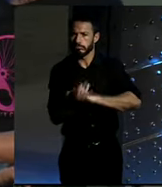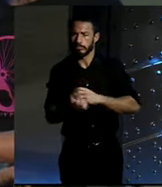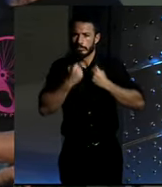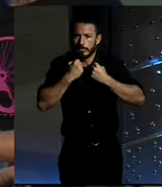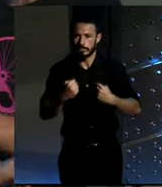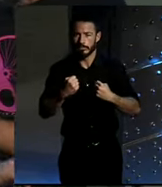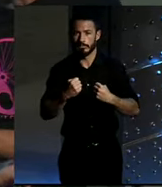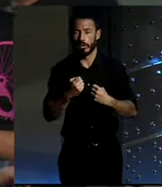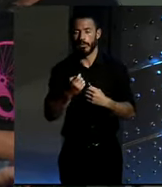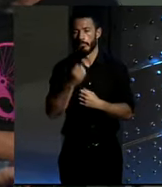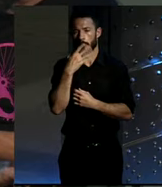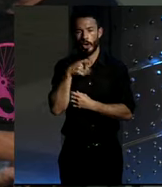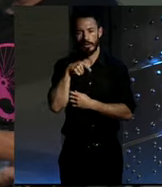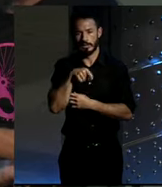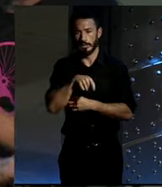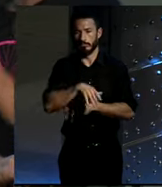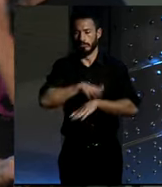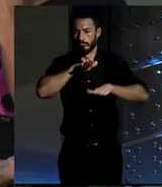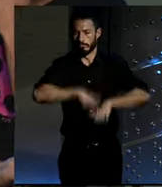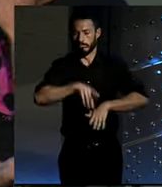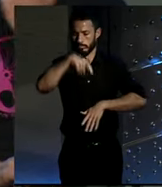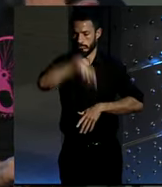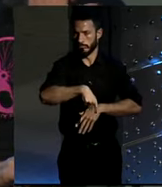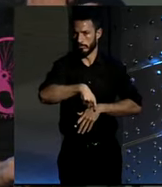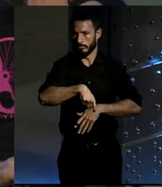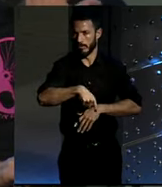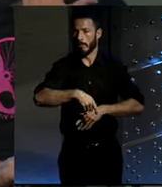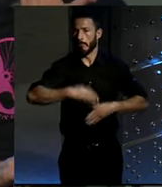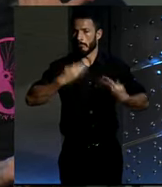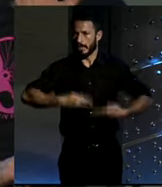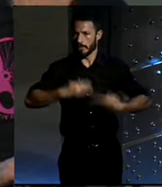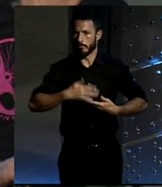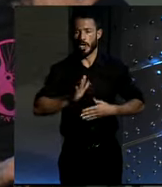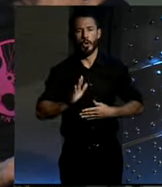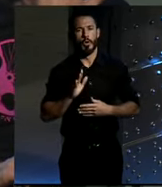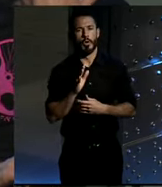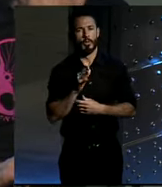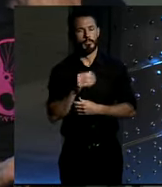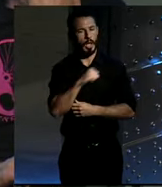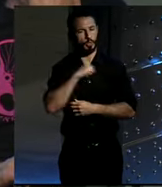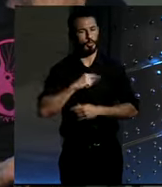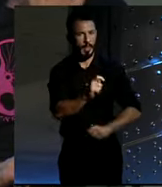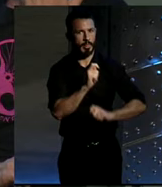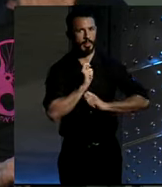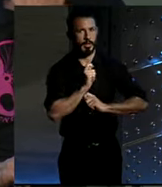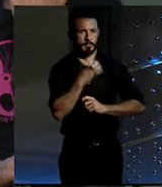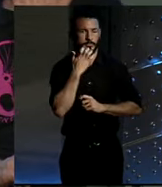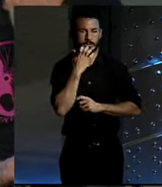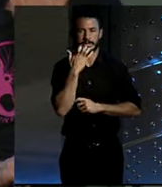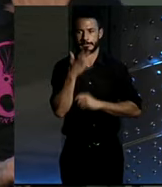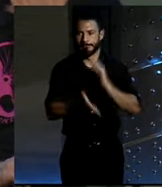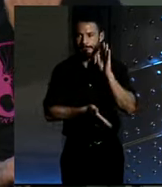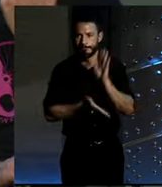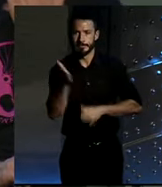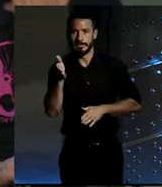aunque es mucho más pesado que la otra solución, esto nos va a permitir ser muy autónomos a la hora de ir a sitios donde ni